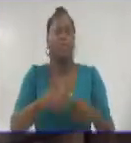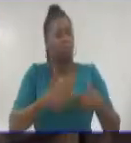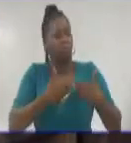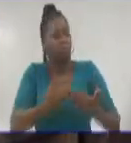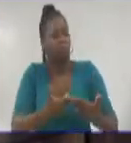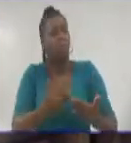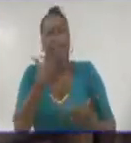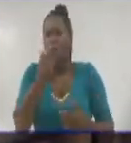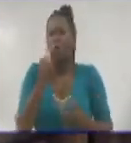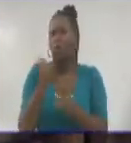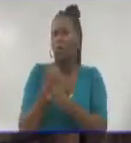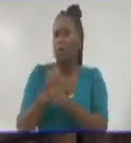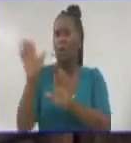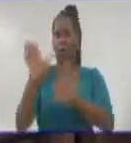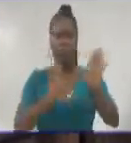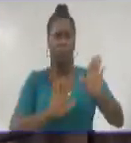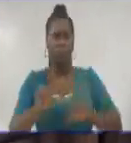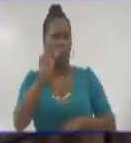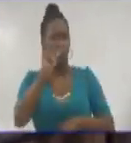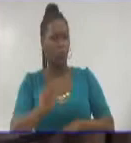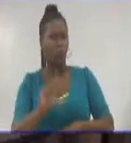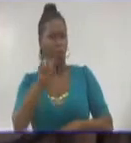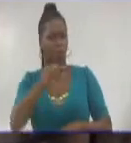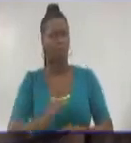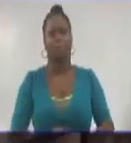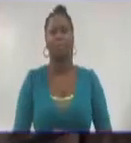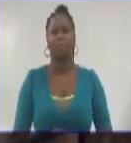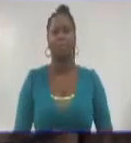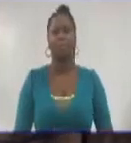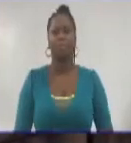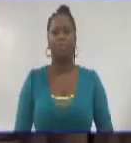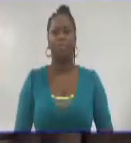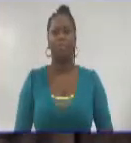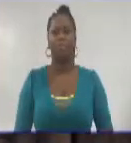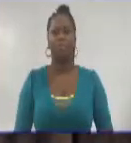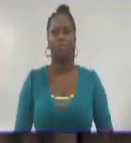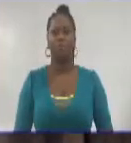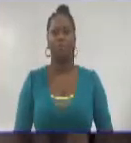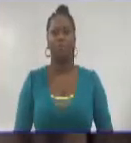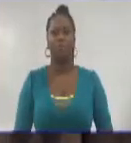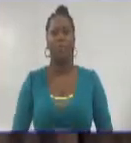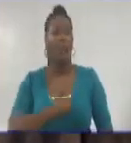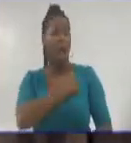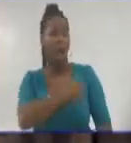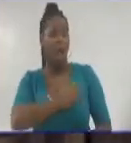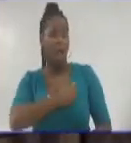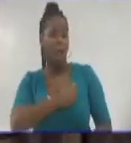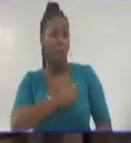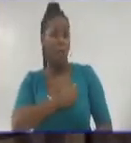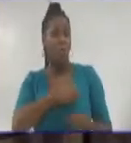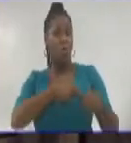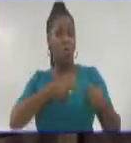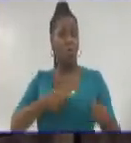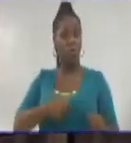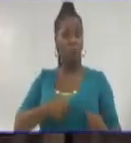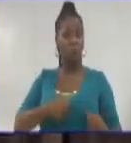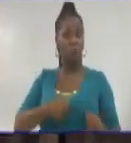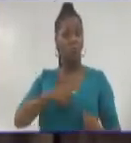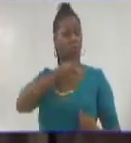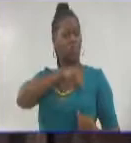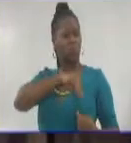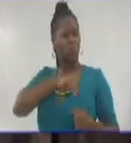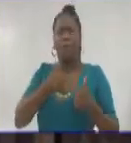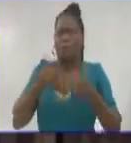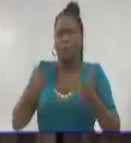a lo que hacen. Lo más importante, el amor y el corazón, el orgullo, el sentido, pertenencia del